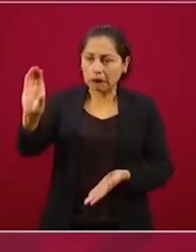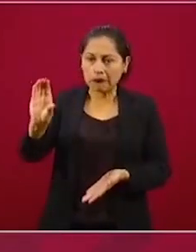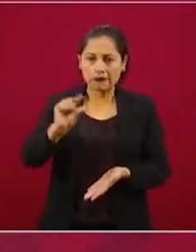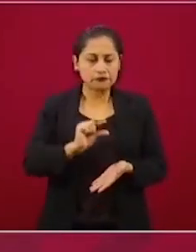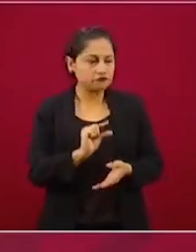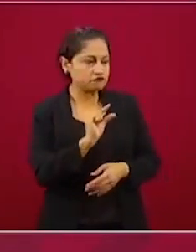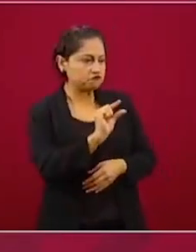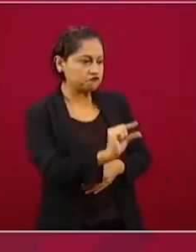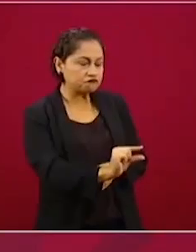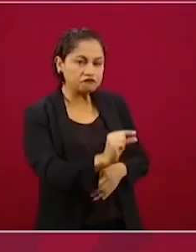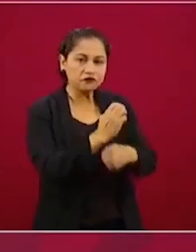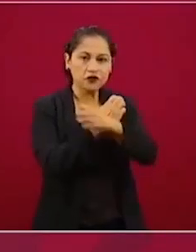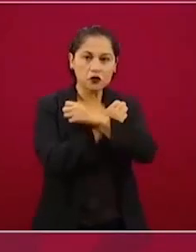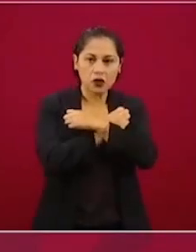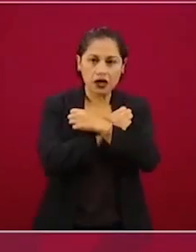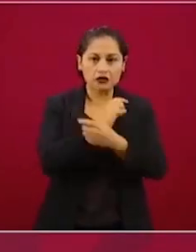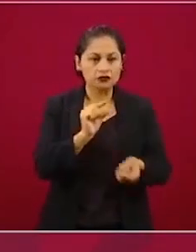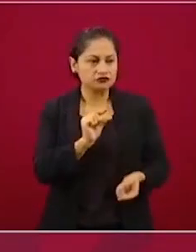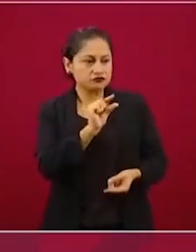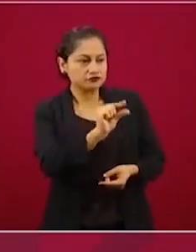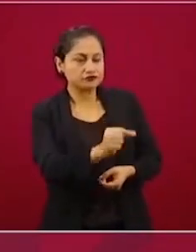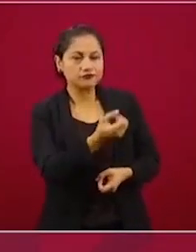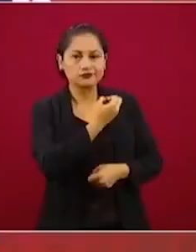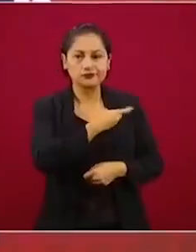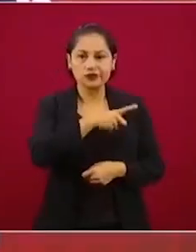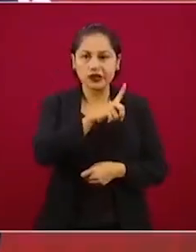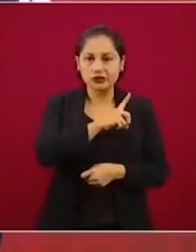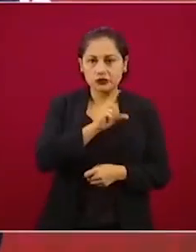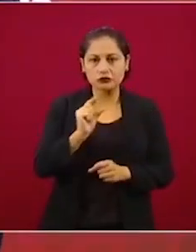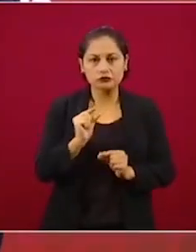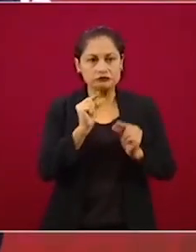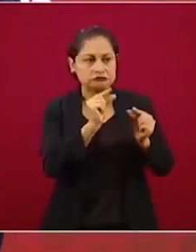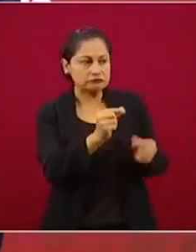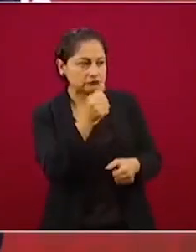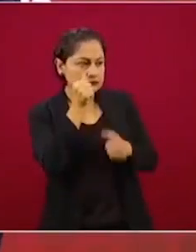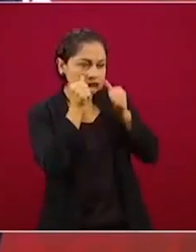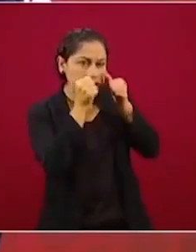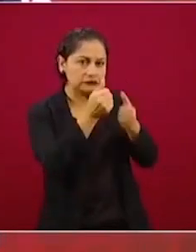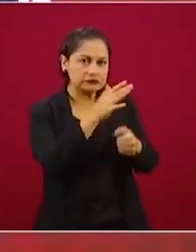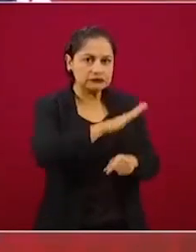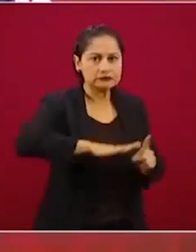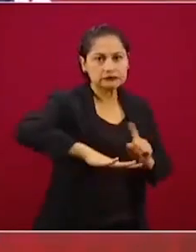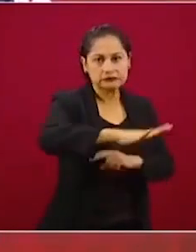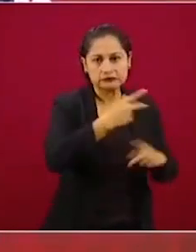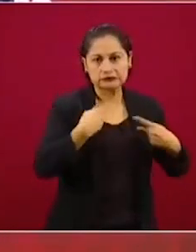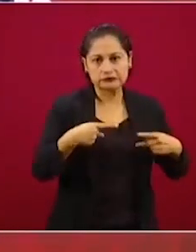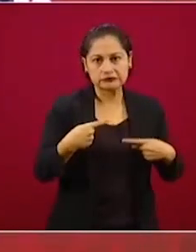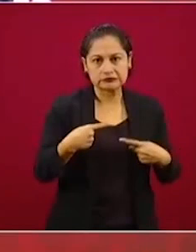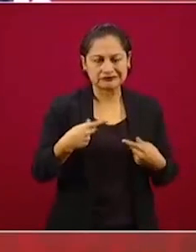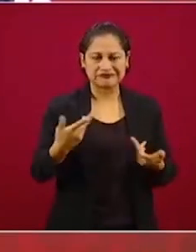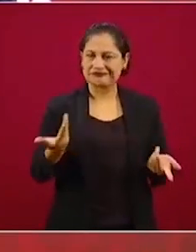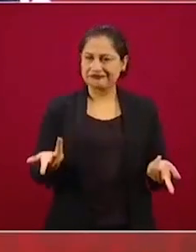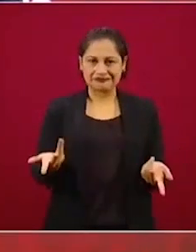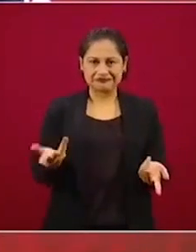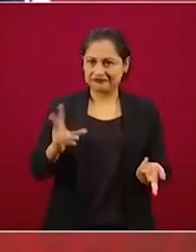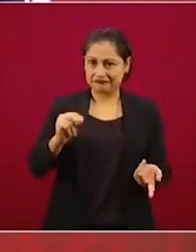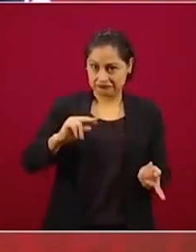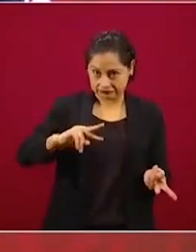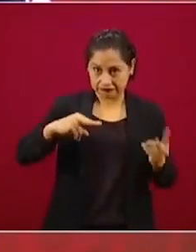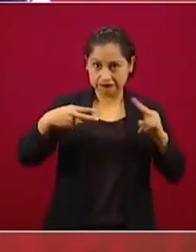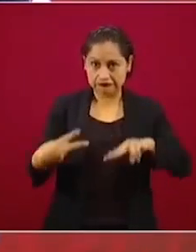educación, a la salud, al bienestar del pueblo. Entonces, por eso el Plan